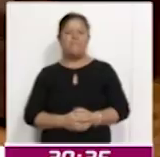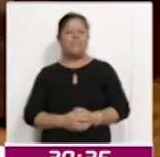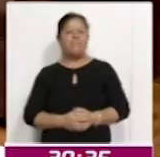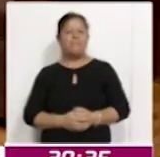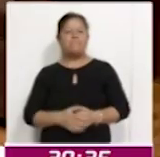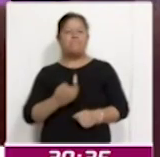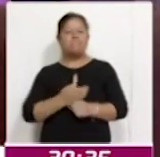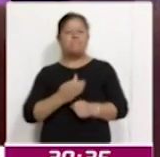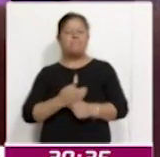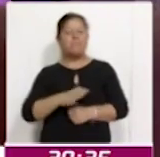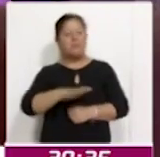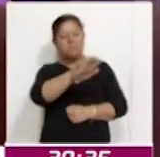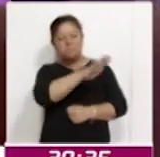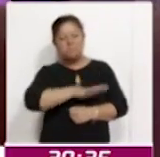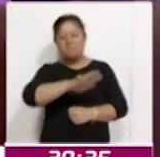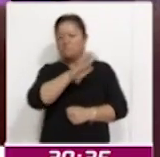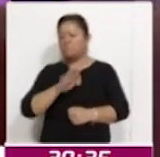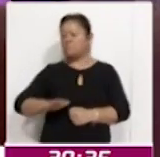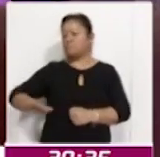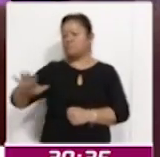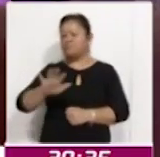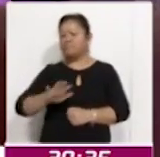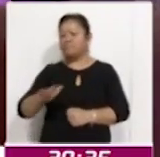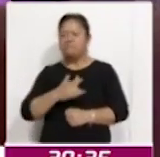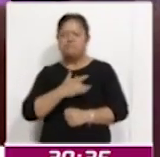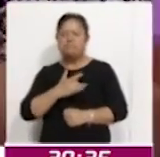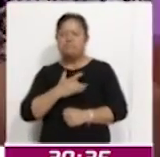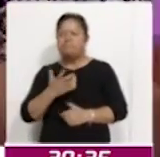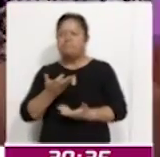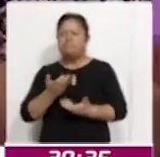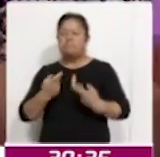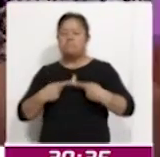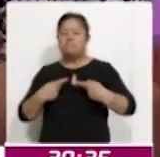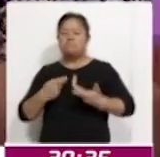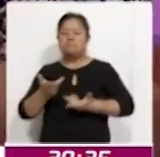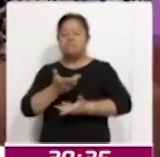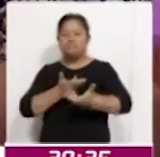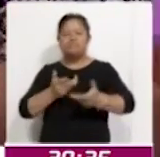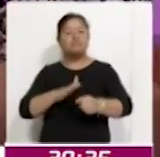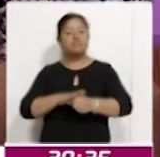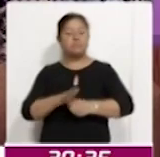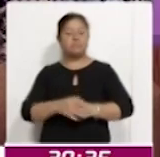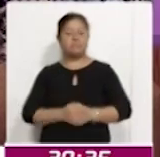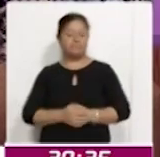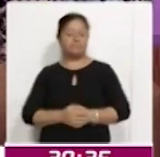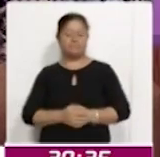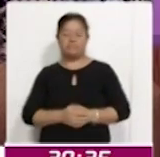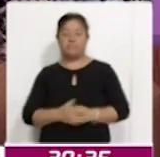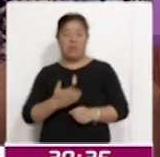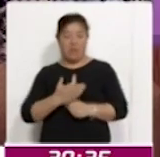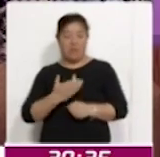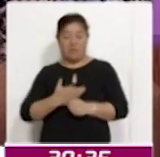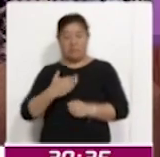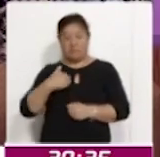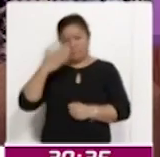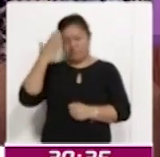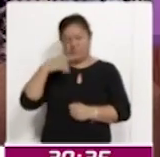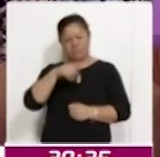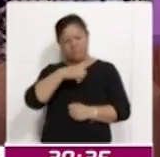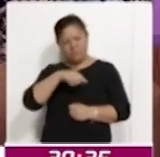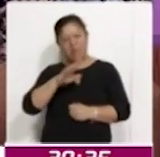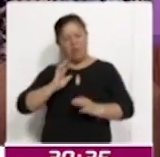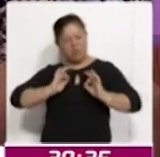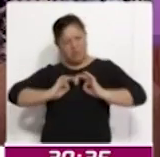como en el municipio donde habrá elección? Claro, pues hasta este momento lo que nosotros tenemos es que priva un ambiente